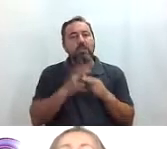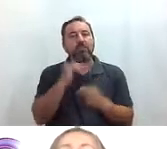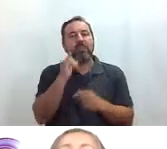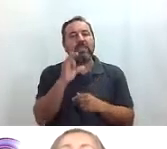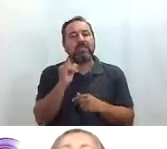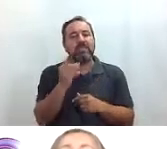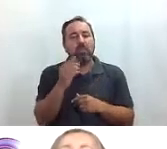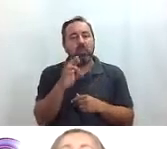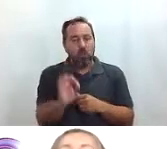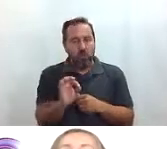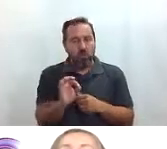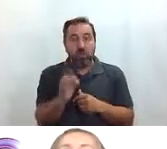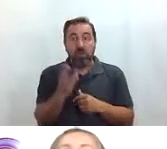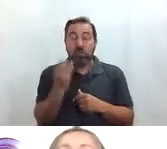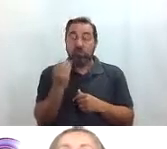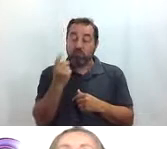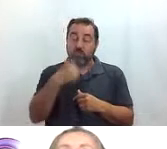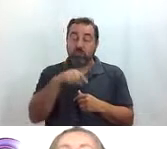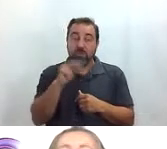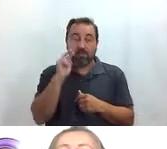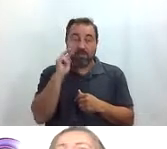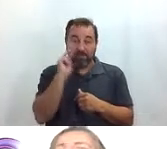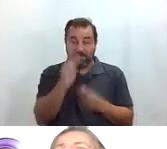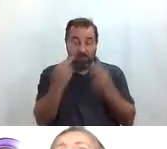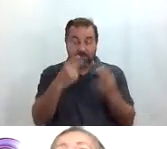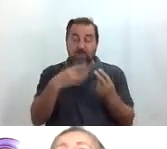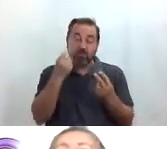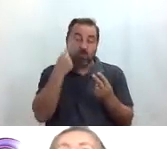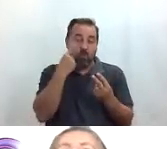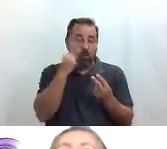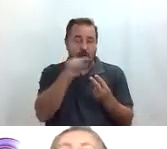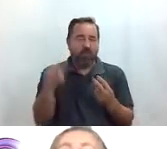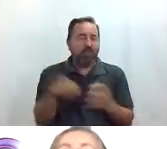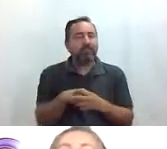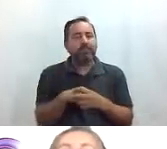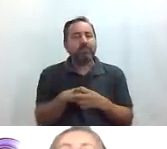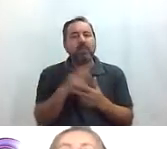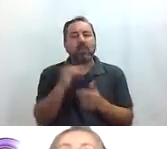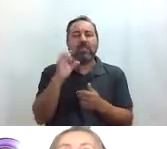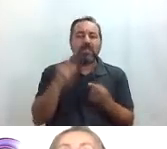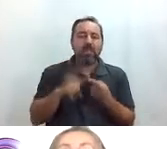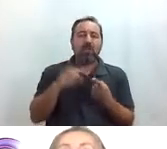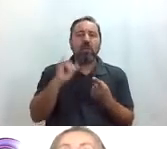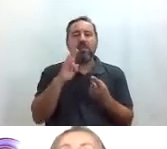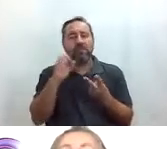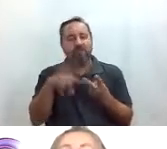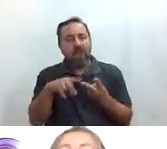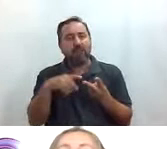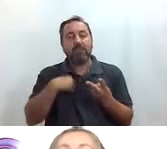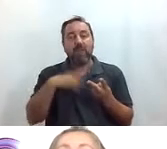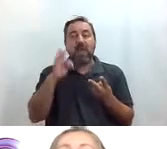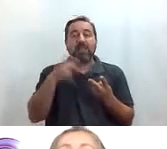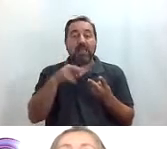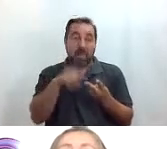seguramente muchos de los que estáis viéndonos le conocéis y entre Isidro Iván la propia Tatiana aquí